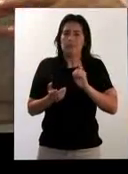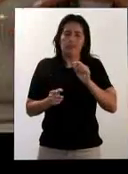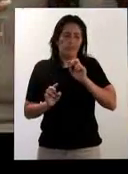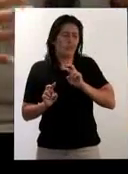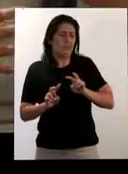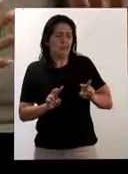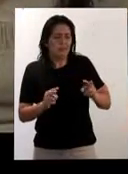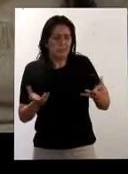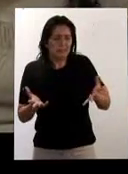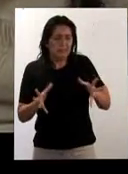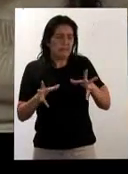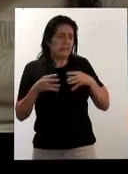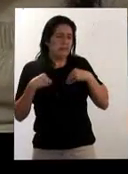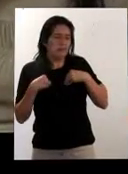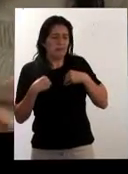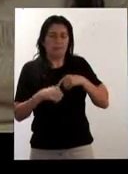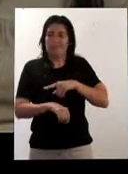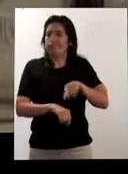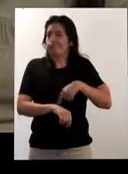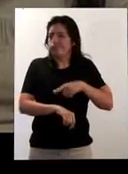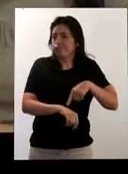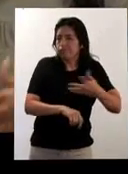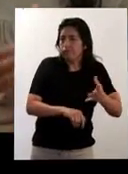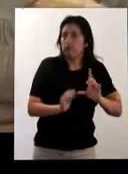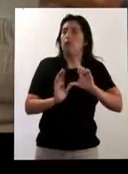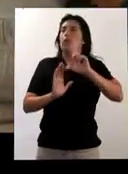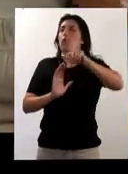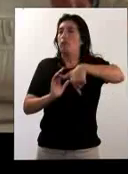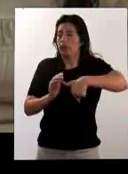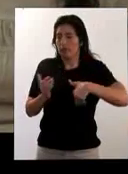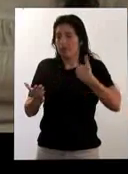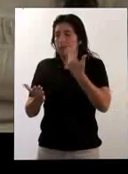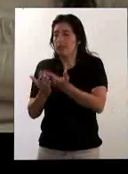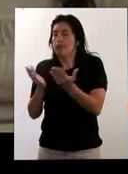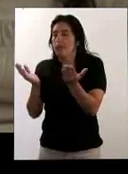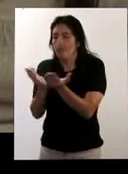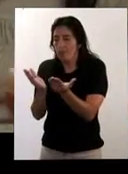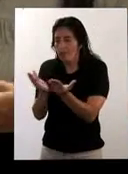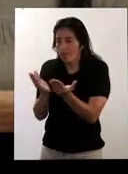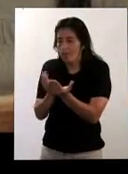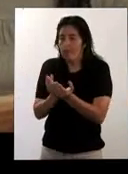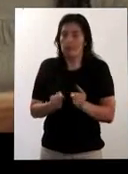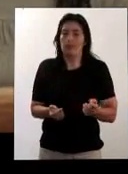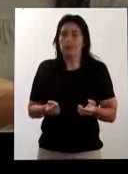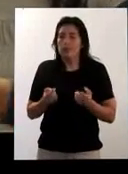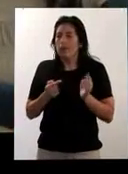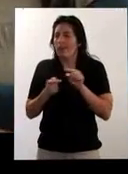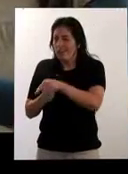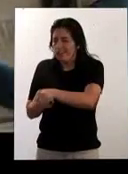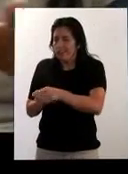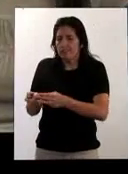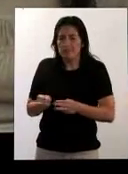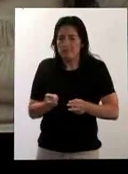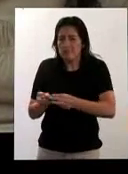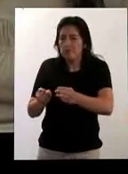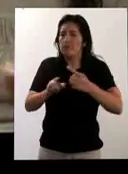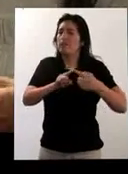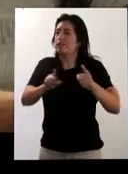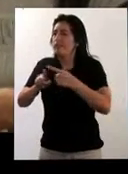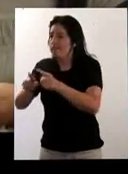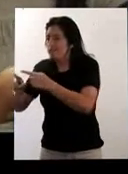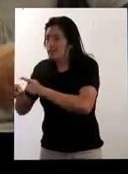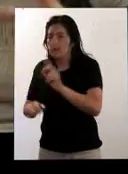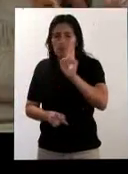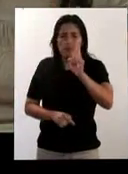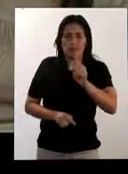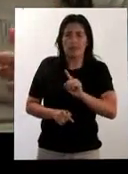no demoran en aceptar que son sordos y luego llegan a la escuela. Llegan a la escuela donde se les presentan diferentes métodos, donde